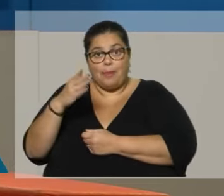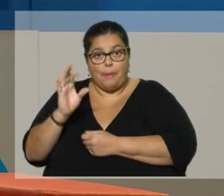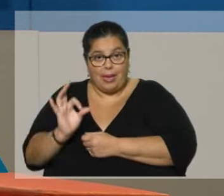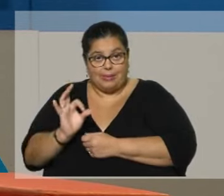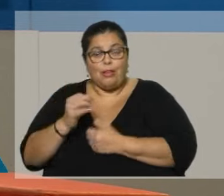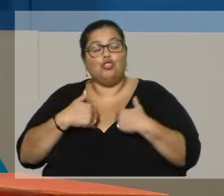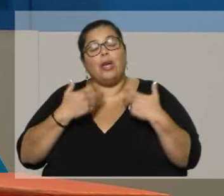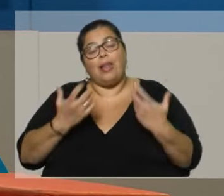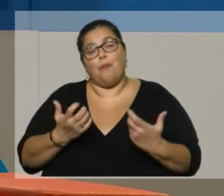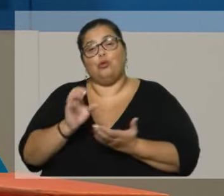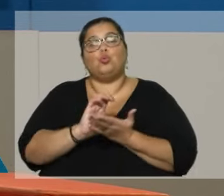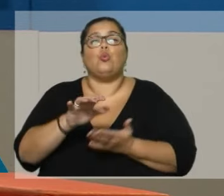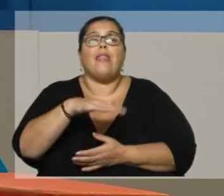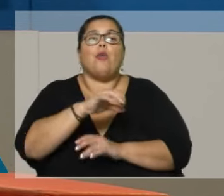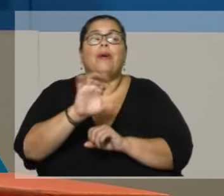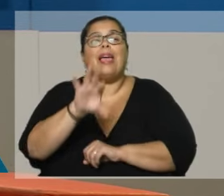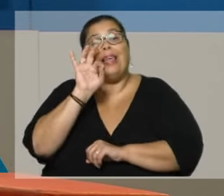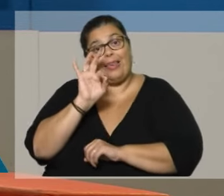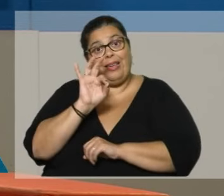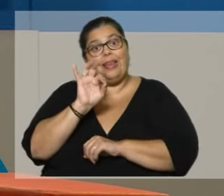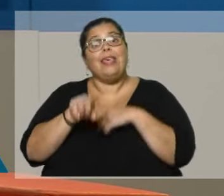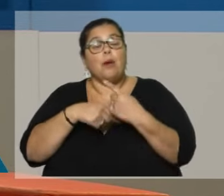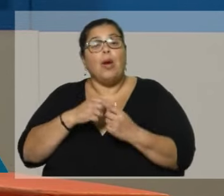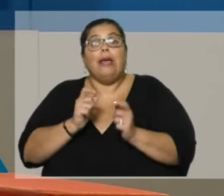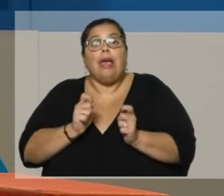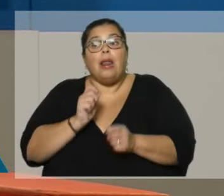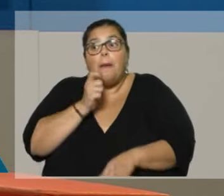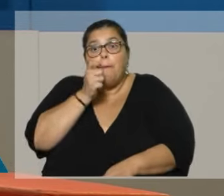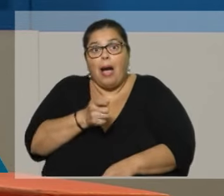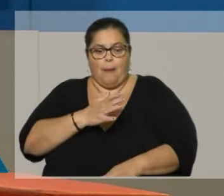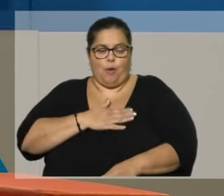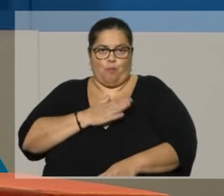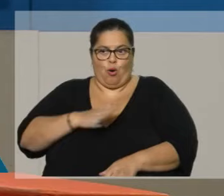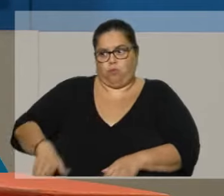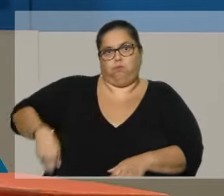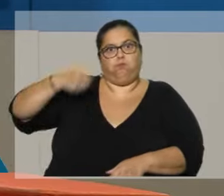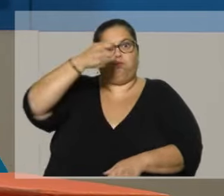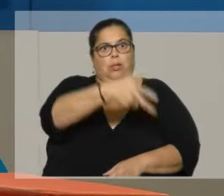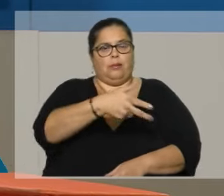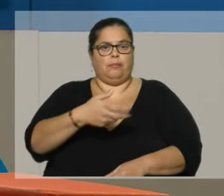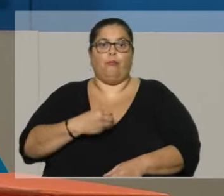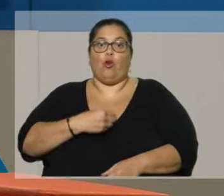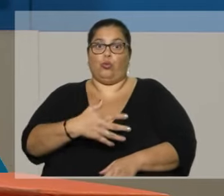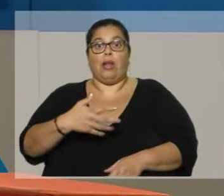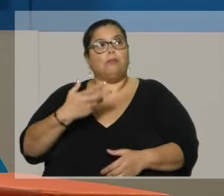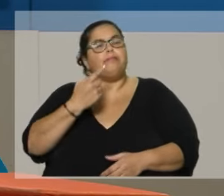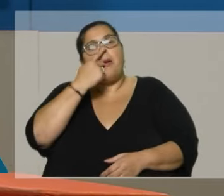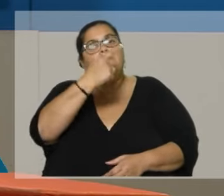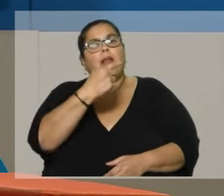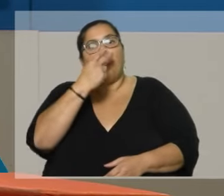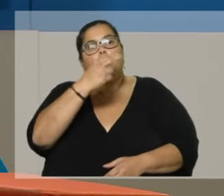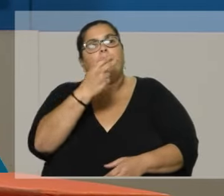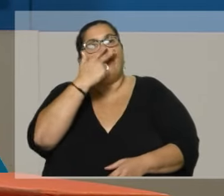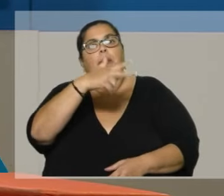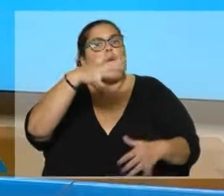de elegir si quiere o no y luego que lo pague de su bolsillo y que sea un aporte voluntario. Quiero dar 1.000 pesos, 2.000, 3.000,